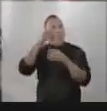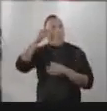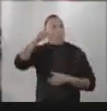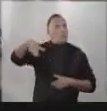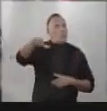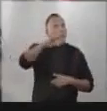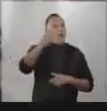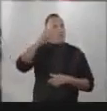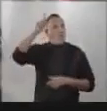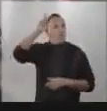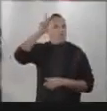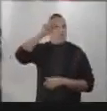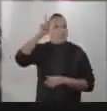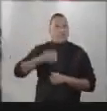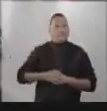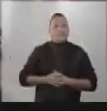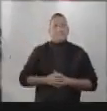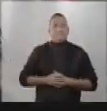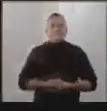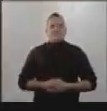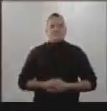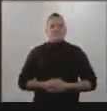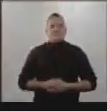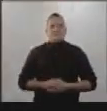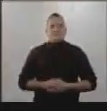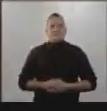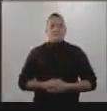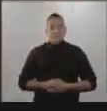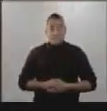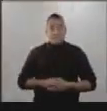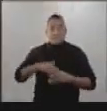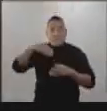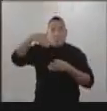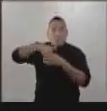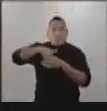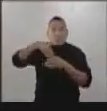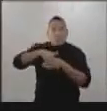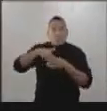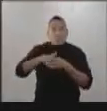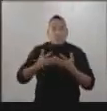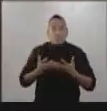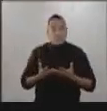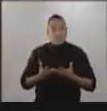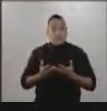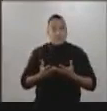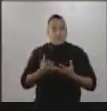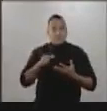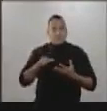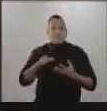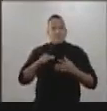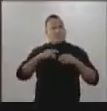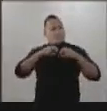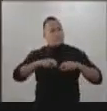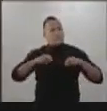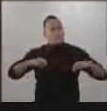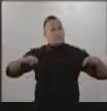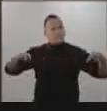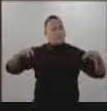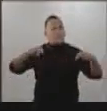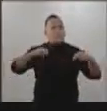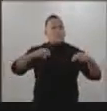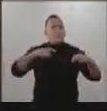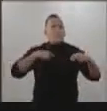de nuestros pueblos originarios. Estas elecciones se llevan a cabo en medio de un amplio